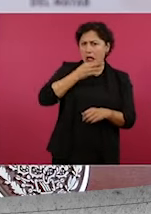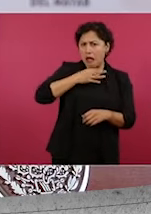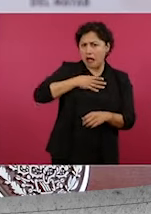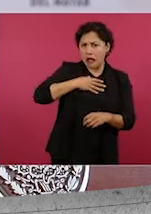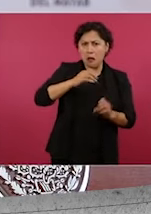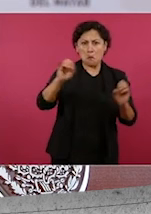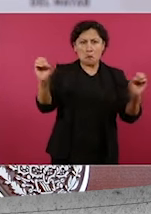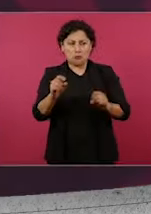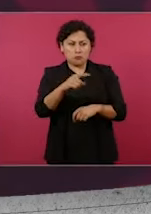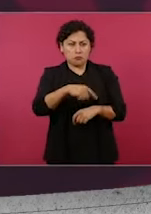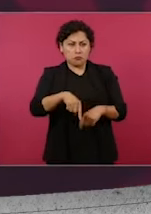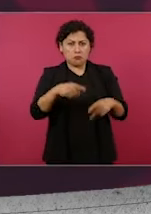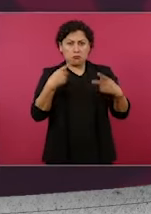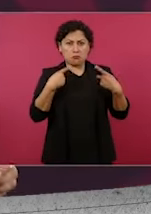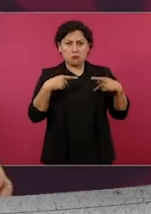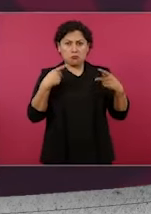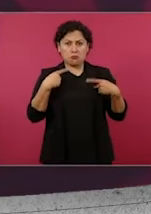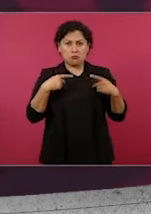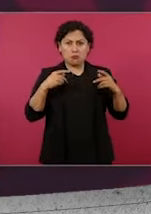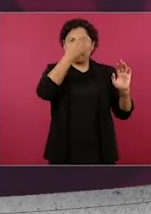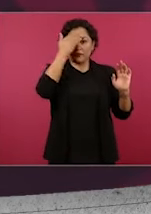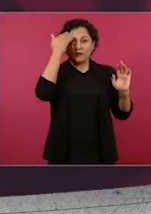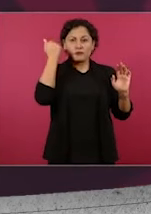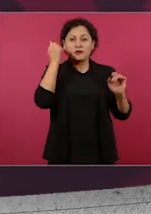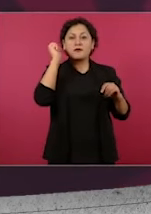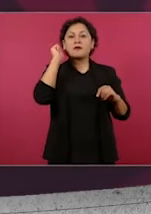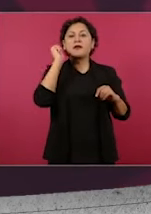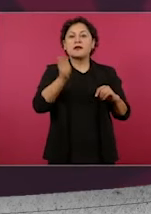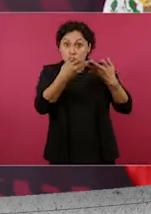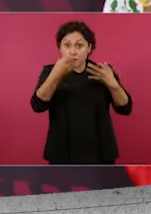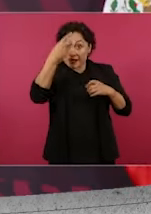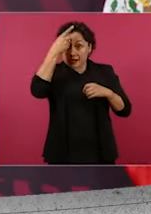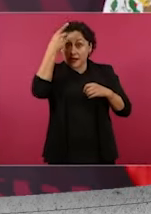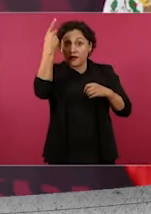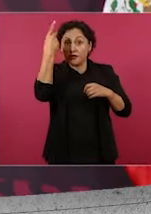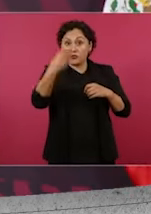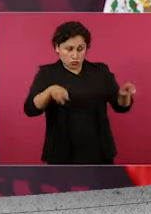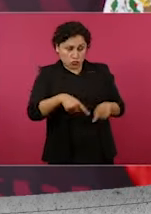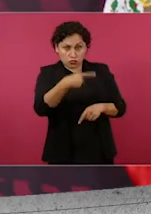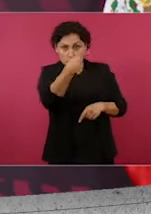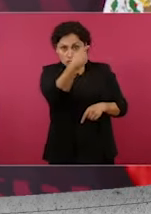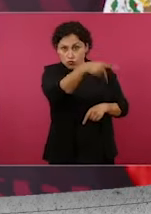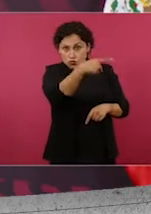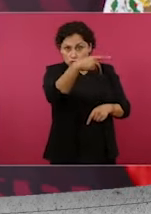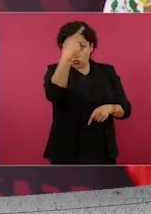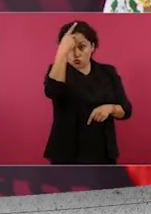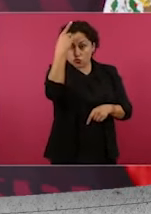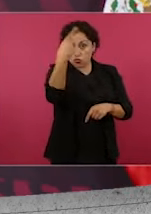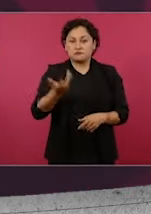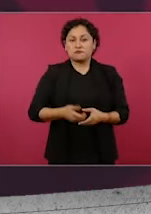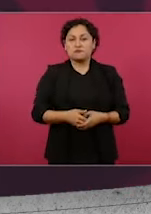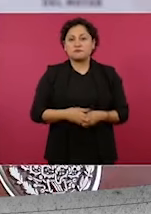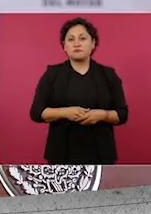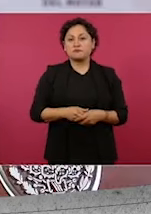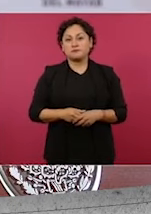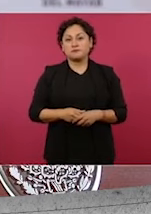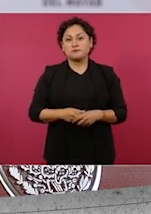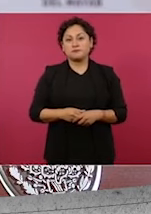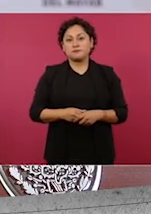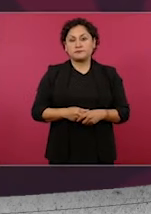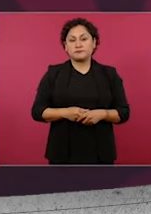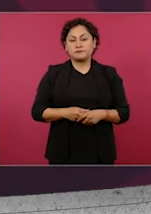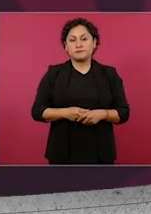está debajo de la tierra en el subsuelo, de su tierra, de sus ejidos, ya había sido concesionado. Solo